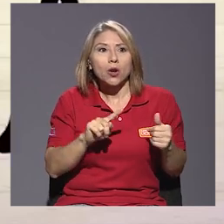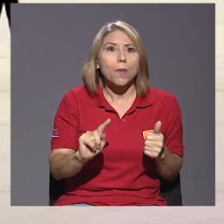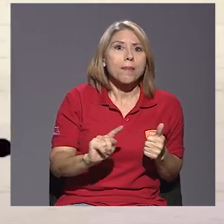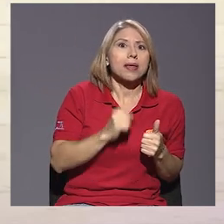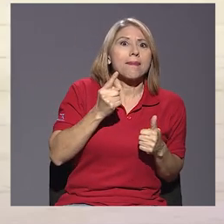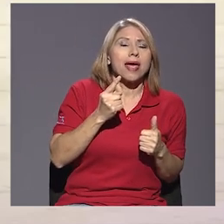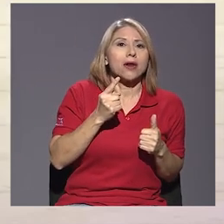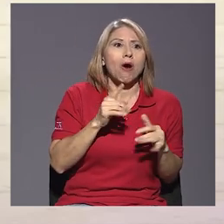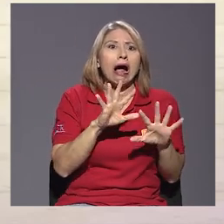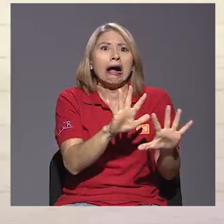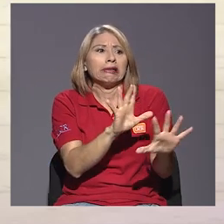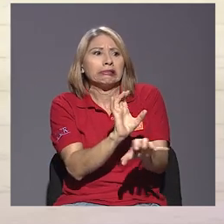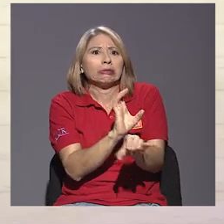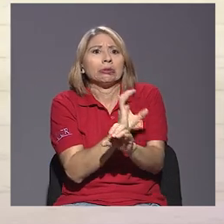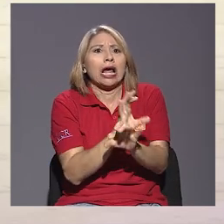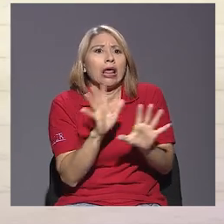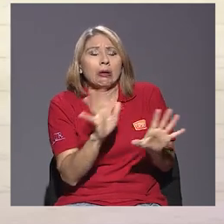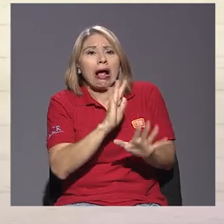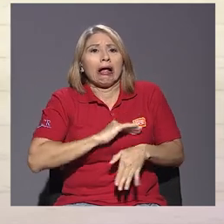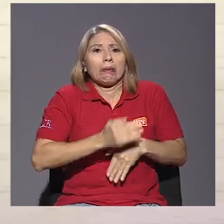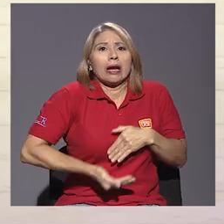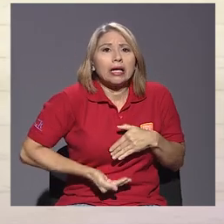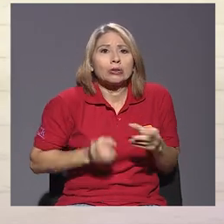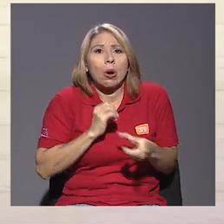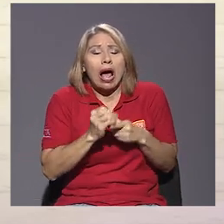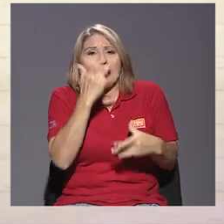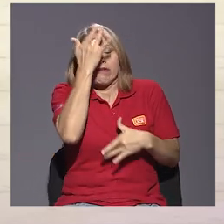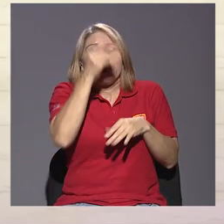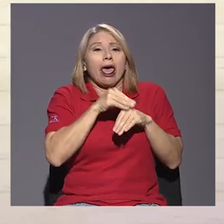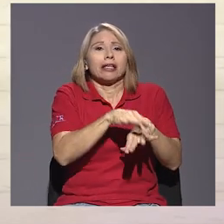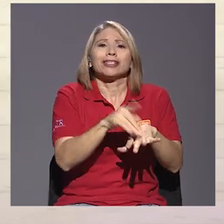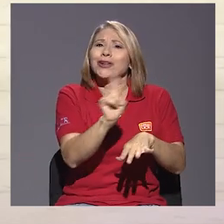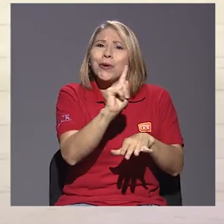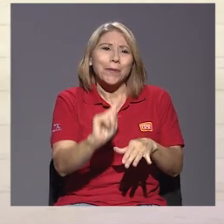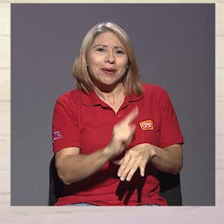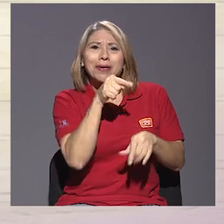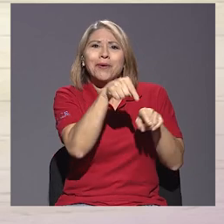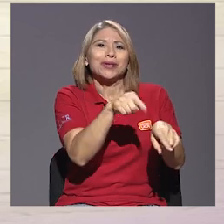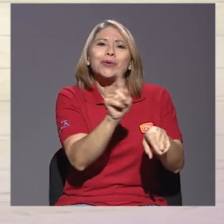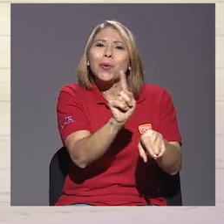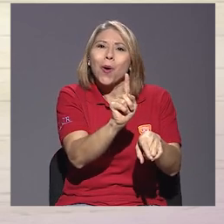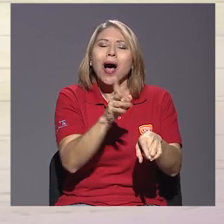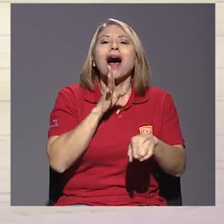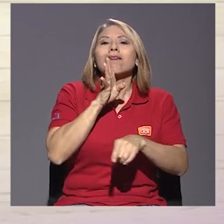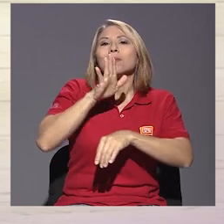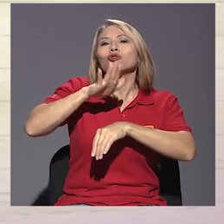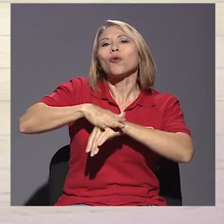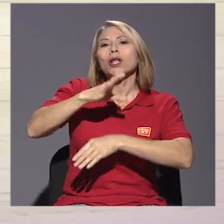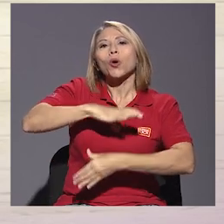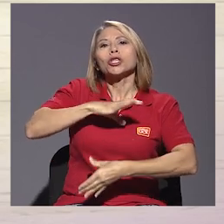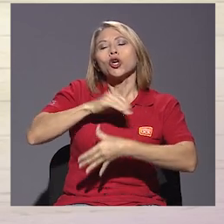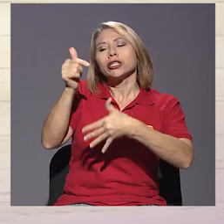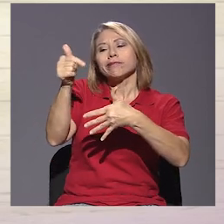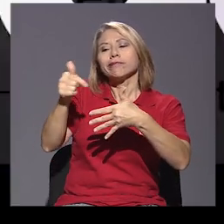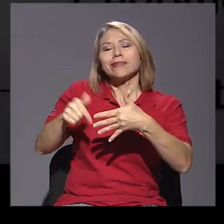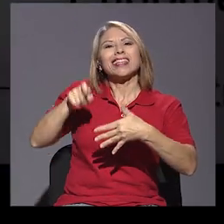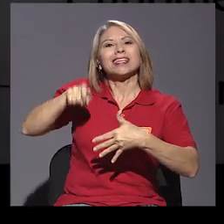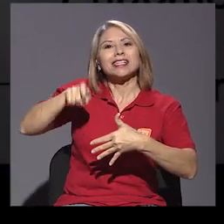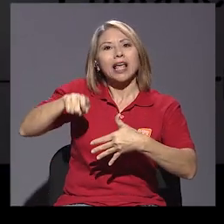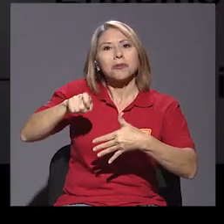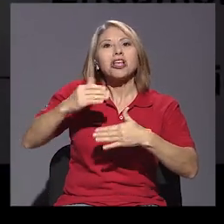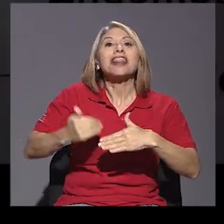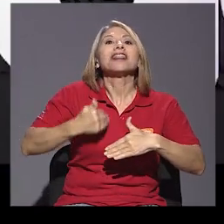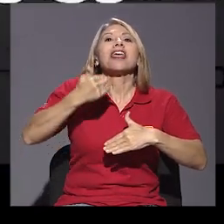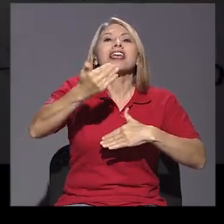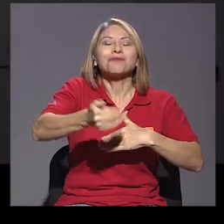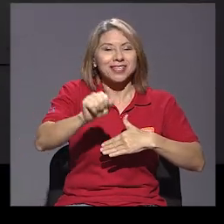hablamos de primero del coco, del embarazo y de las infecciones de transición sexual. Hablamos de todas esas condiciones que necesitamos. Y después sí,